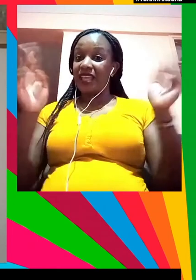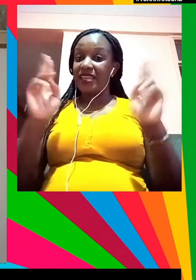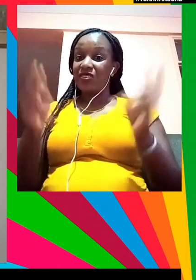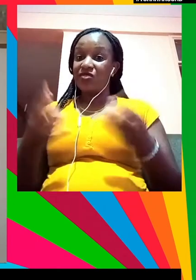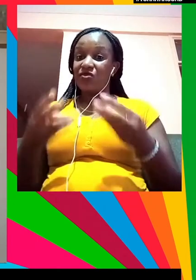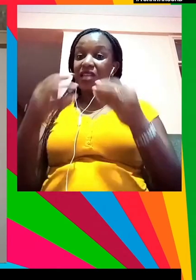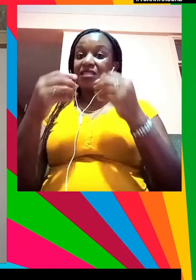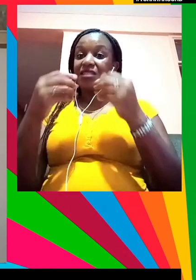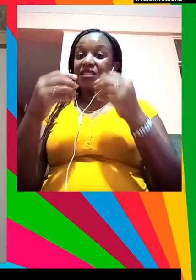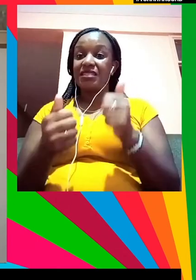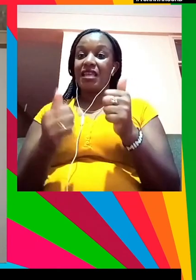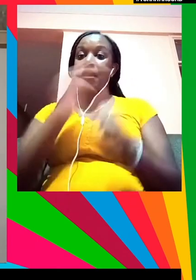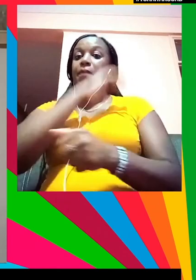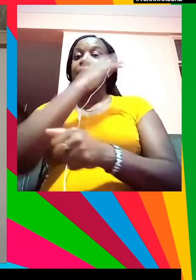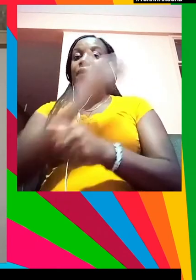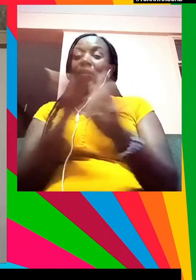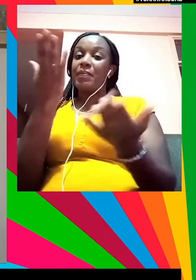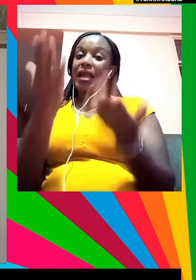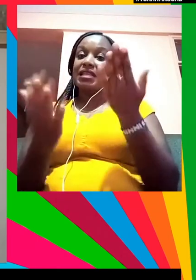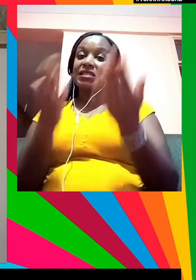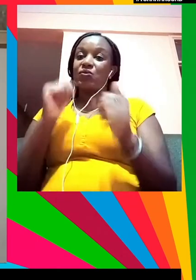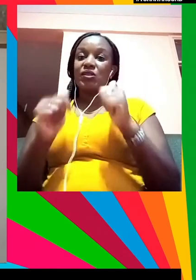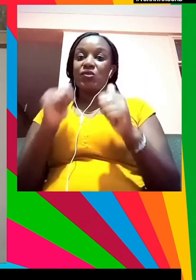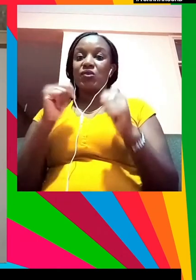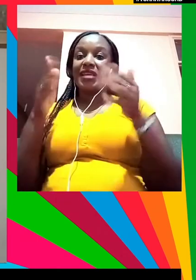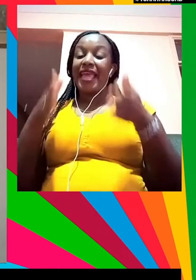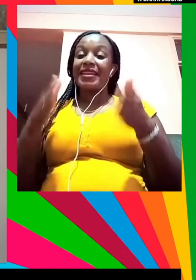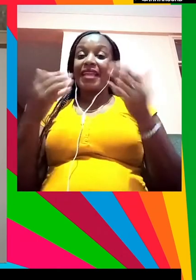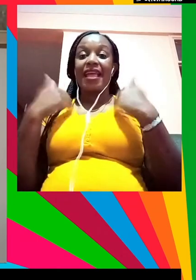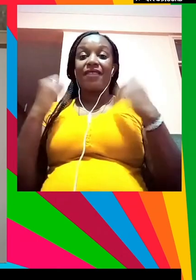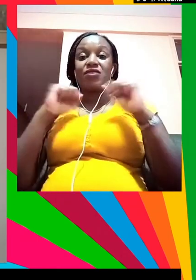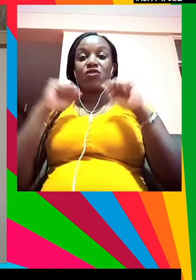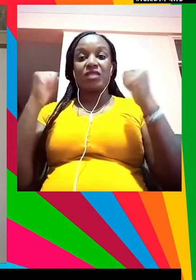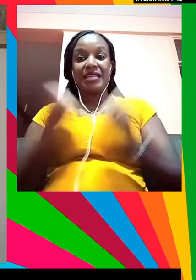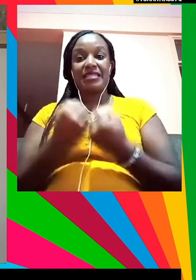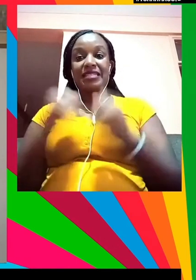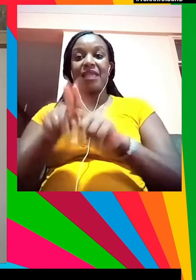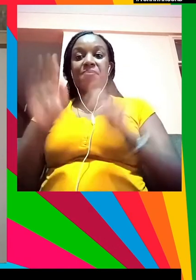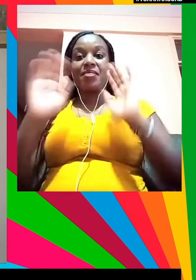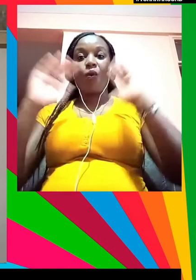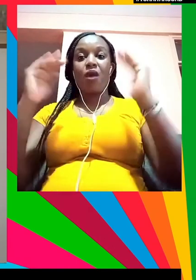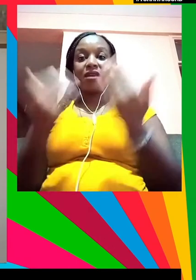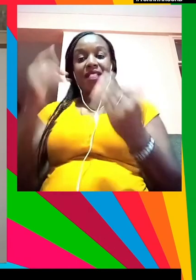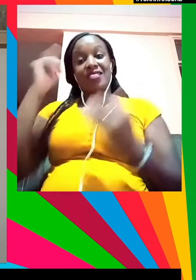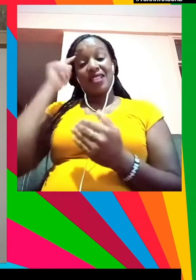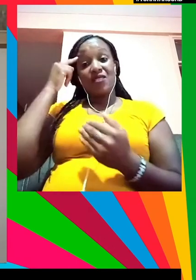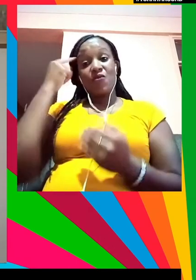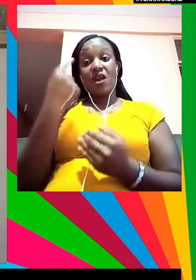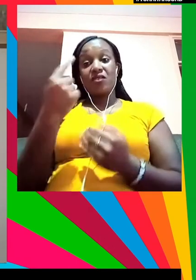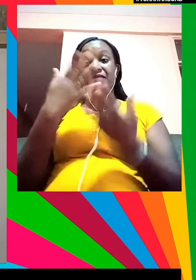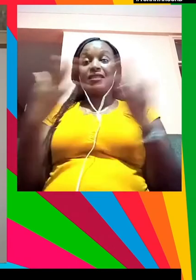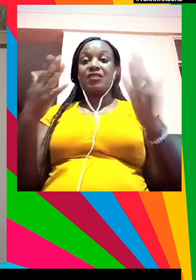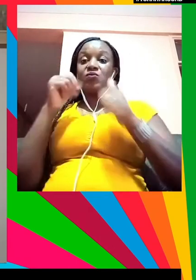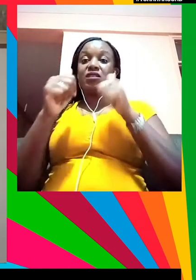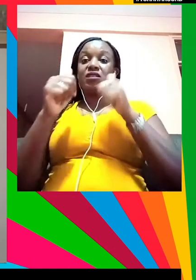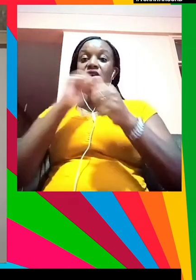tratar las desigualdades que tenemos en la sociedad y en el mundo. Y creo que una de las cosas que tiene la COVID